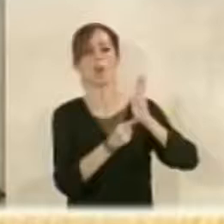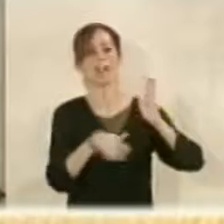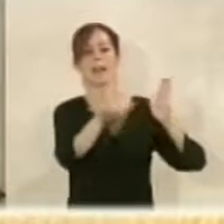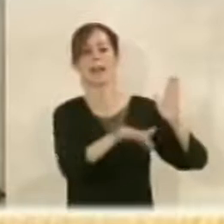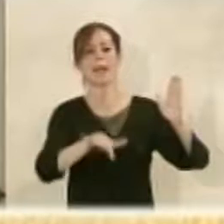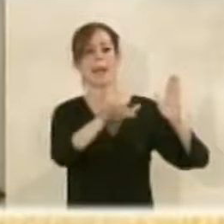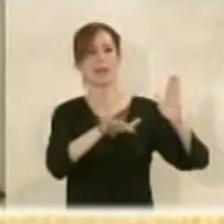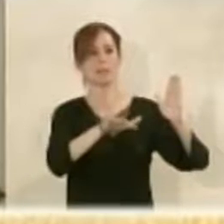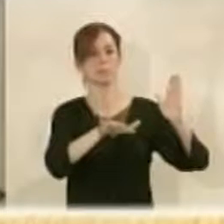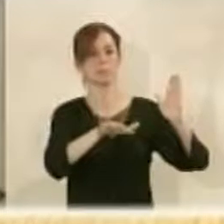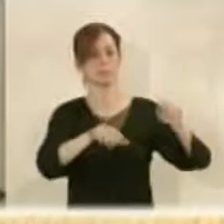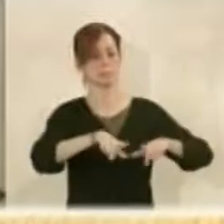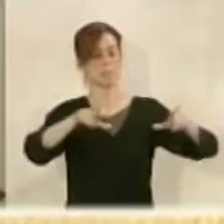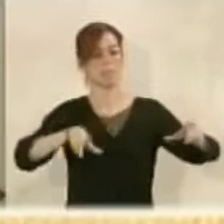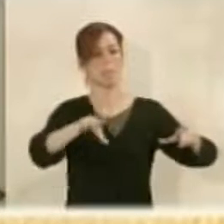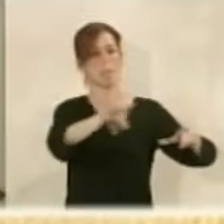una parcela